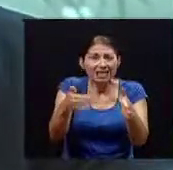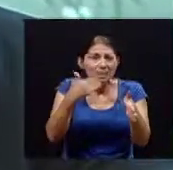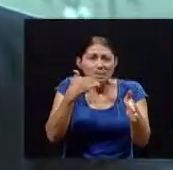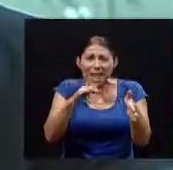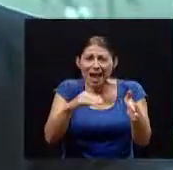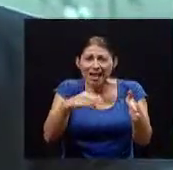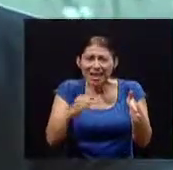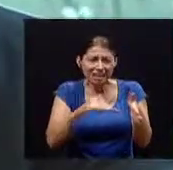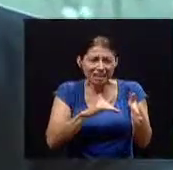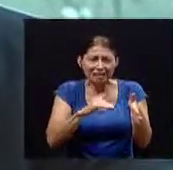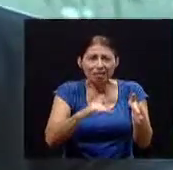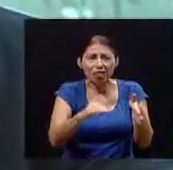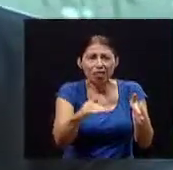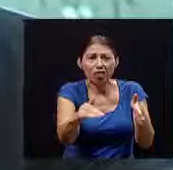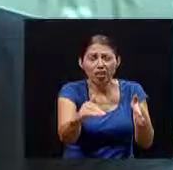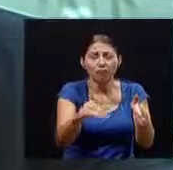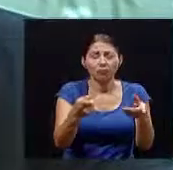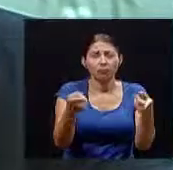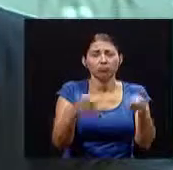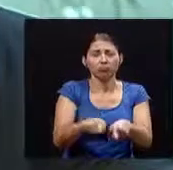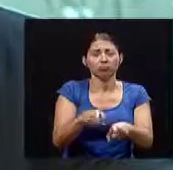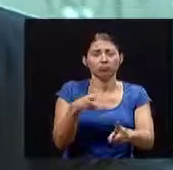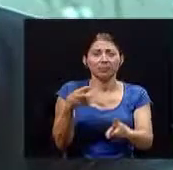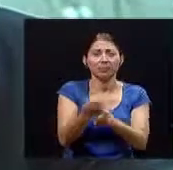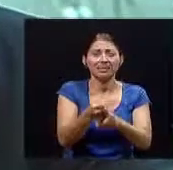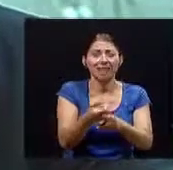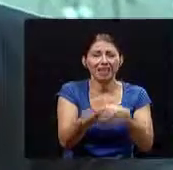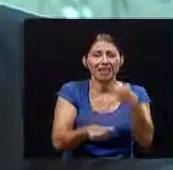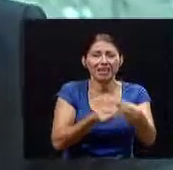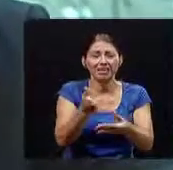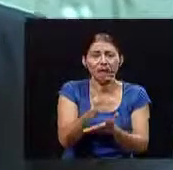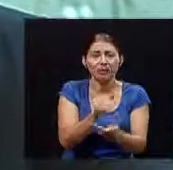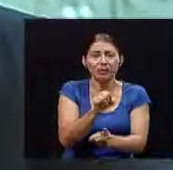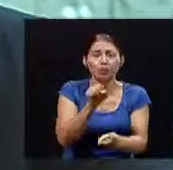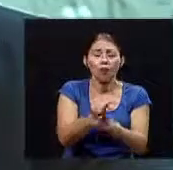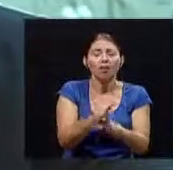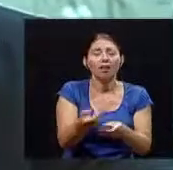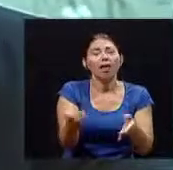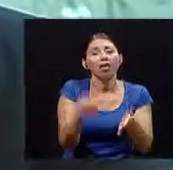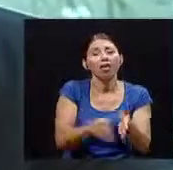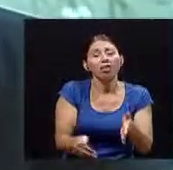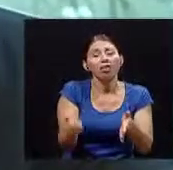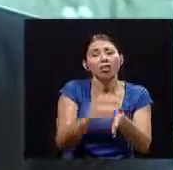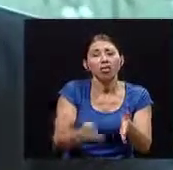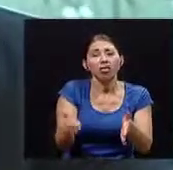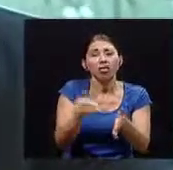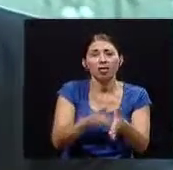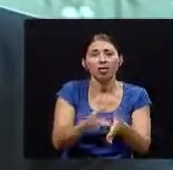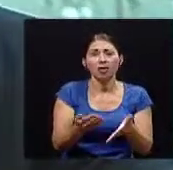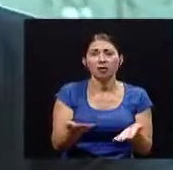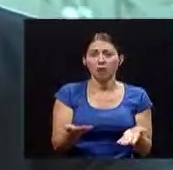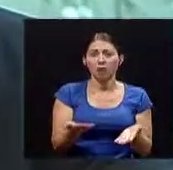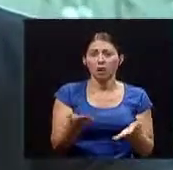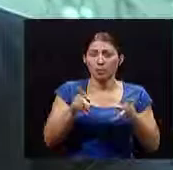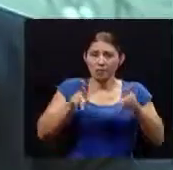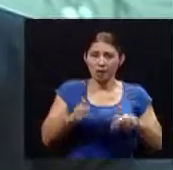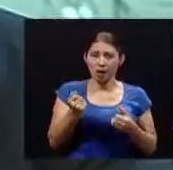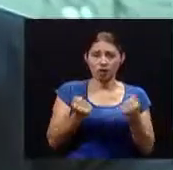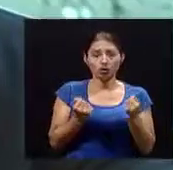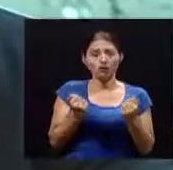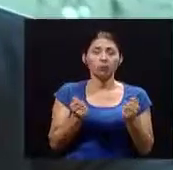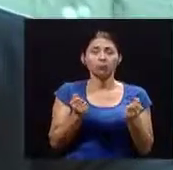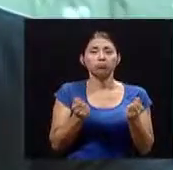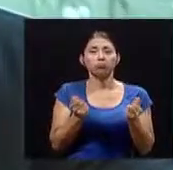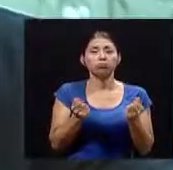generan una gran cantidad de accidentes recurrentes en ciertos lugares y eso en realidad el chofer no necesariamente